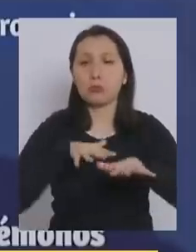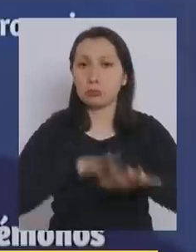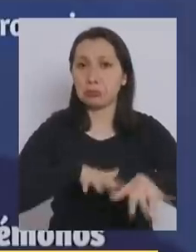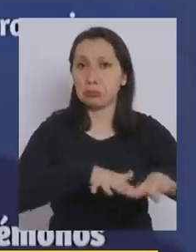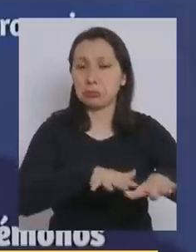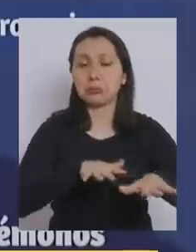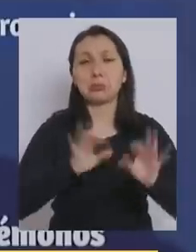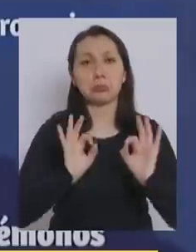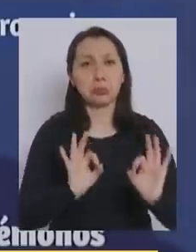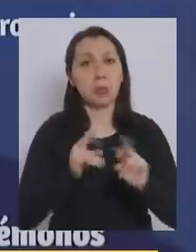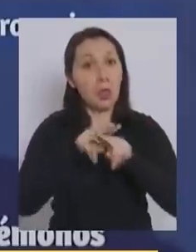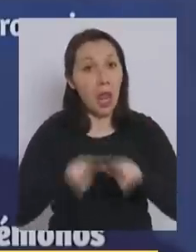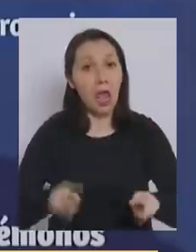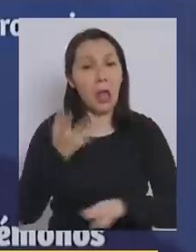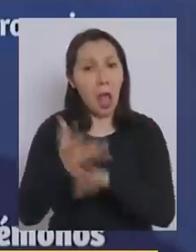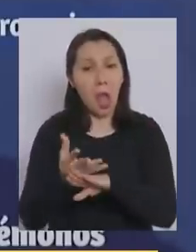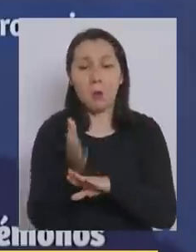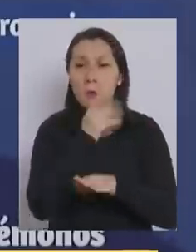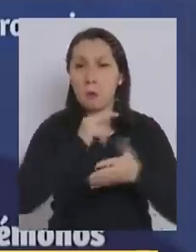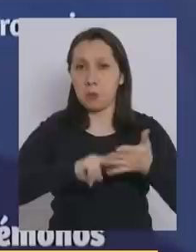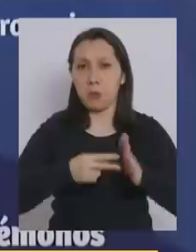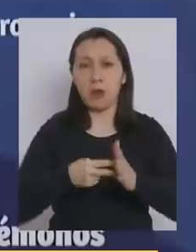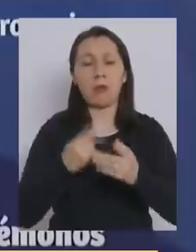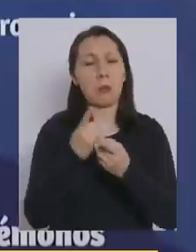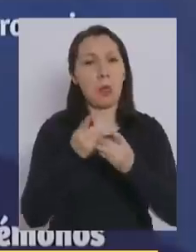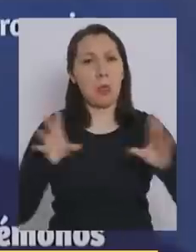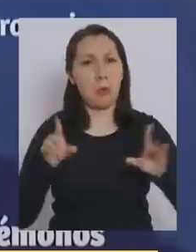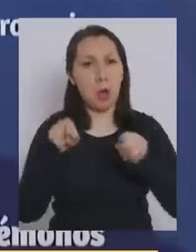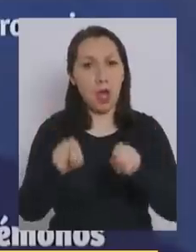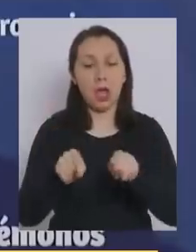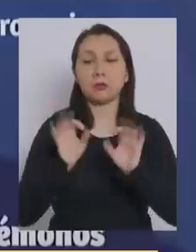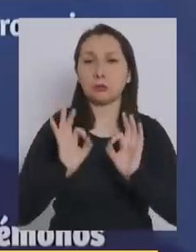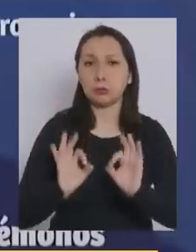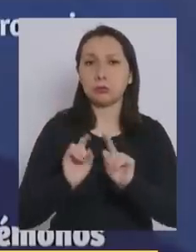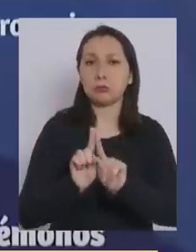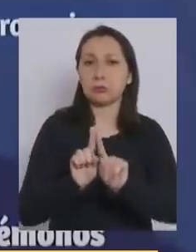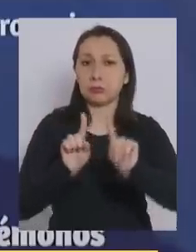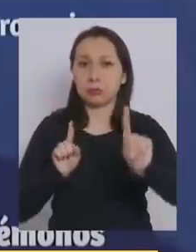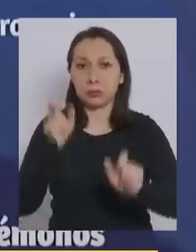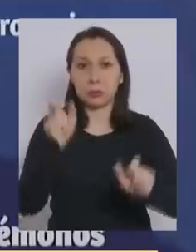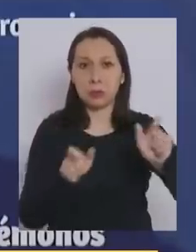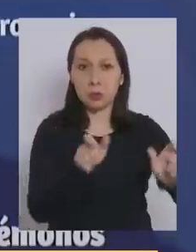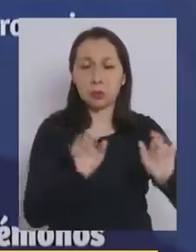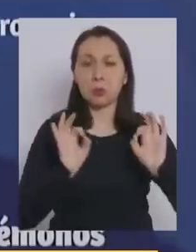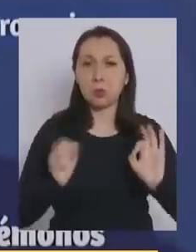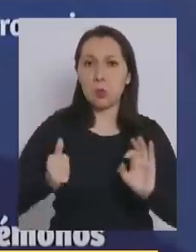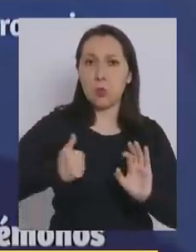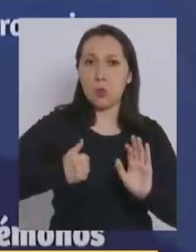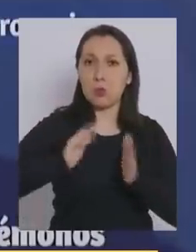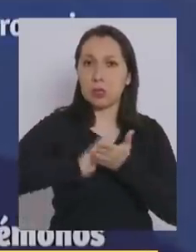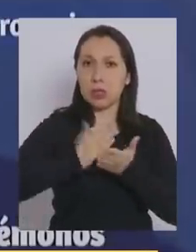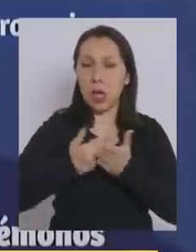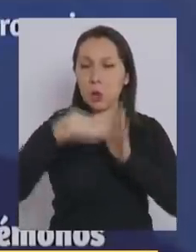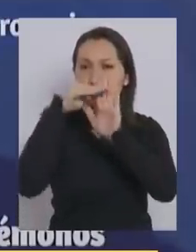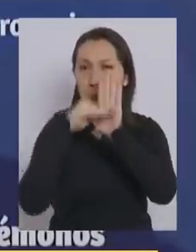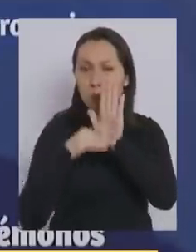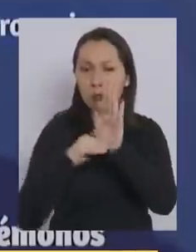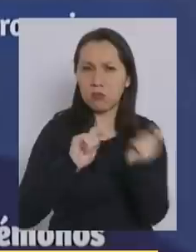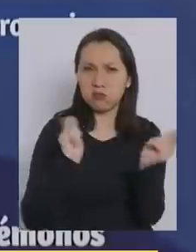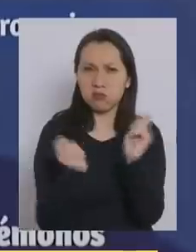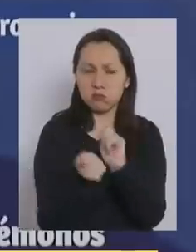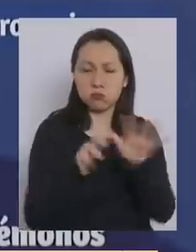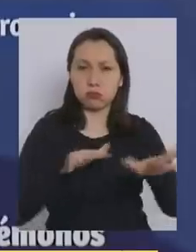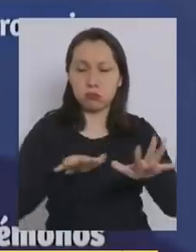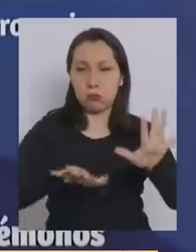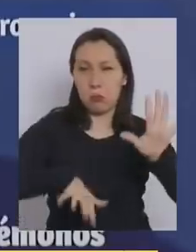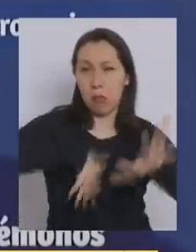si se realizaba en forma tranquila, en forma democrática, manteniendo el distanciamiento físico y las medidas sanitarias, se transformó en una